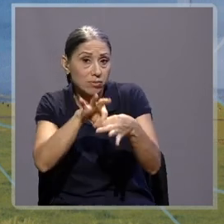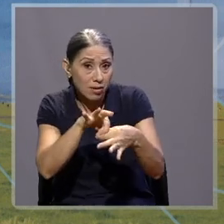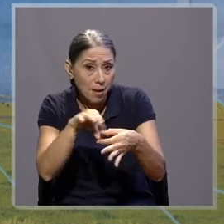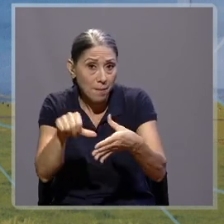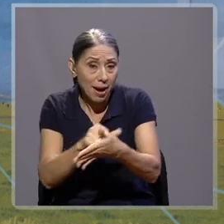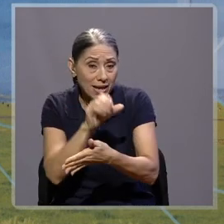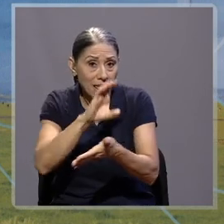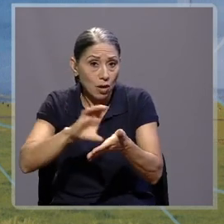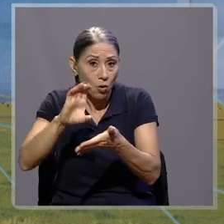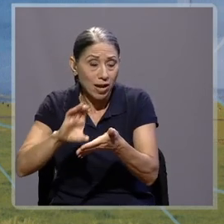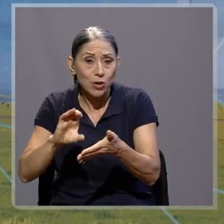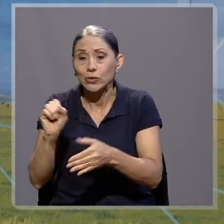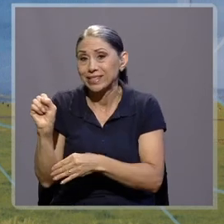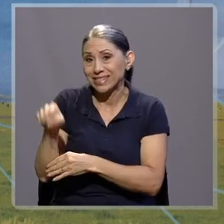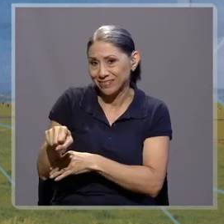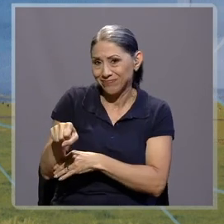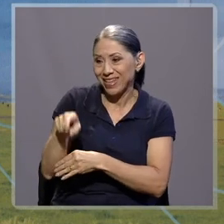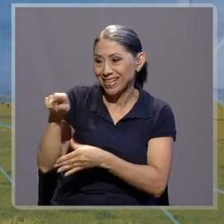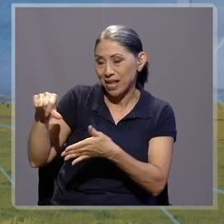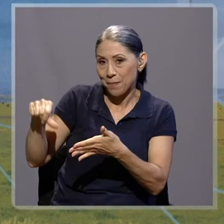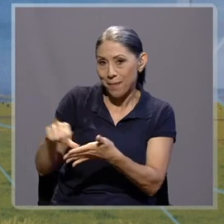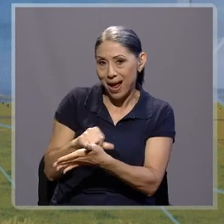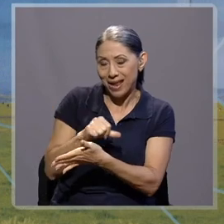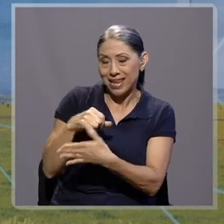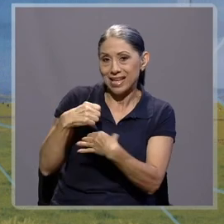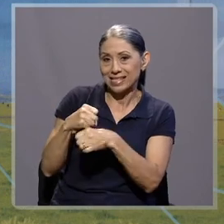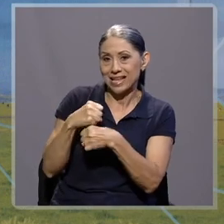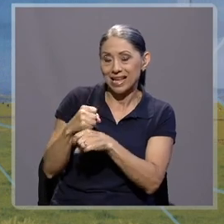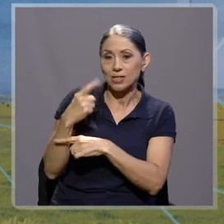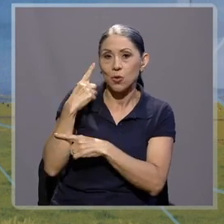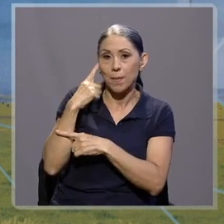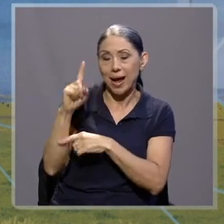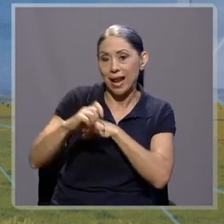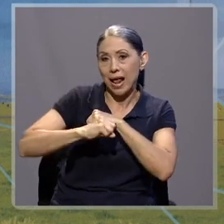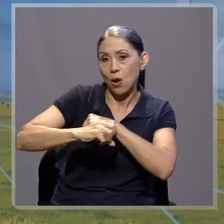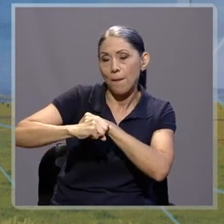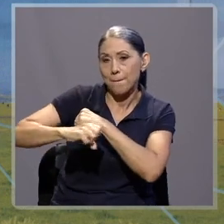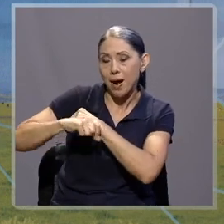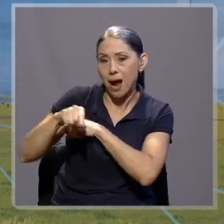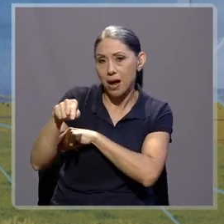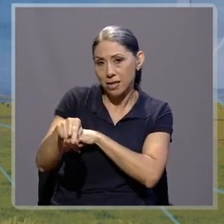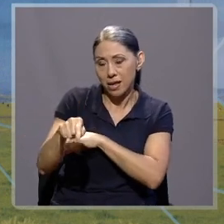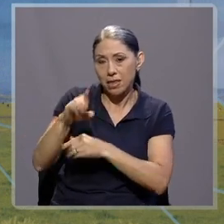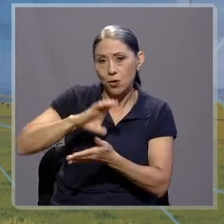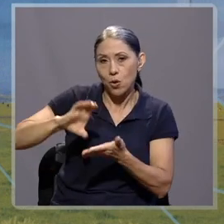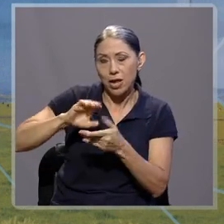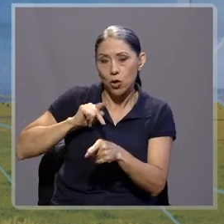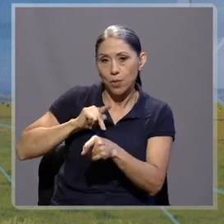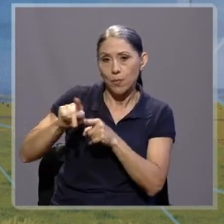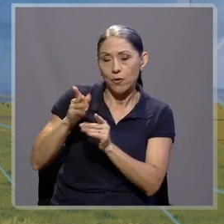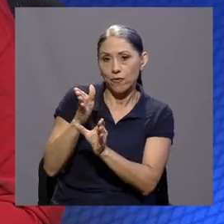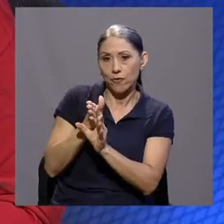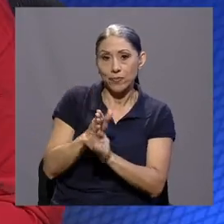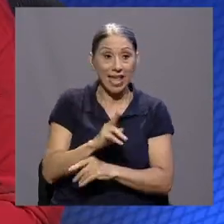como parte de la promoción, de la campaña exactamente del colegio. Y está ahí mismo entonces.